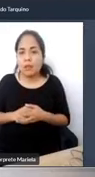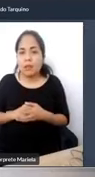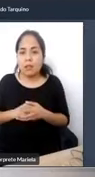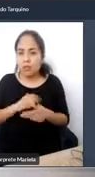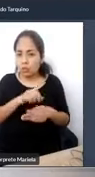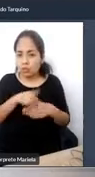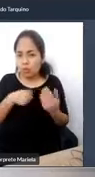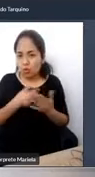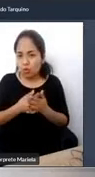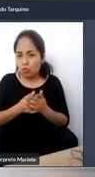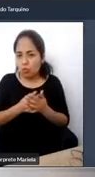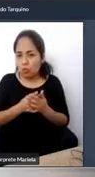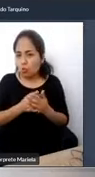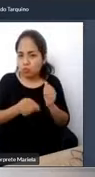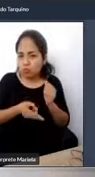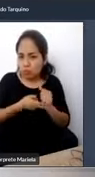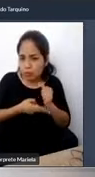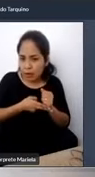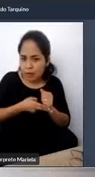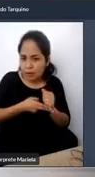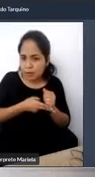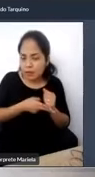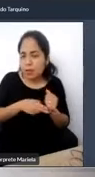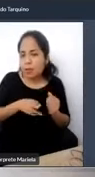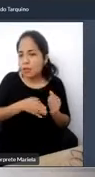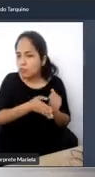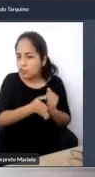y finalmente poder cruzar